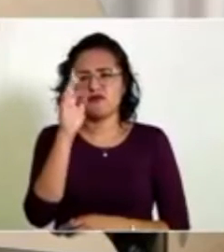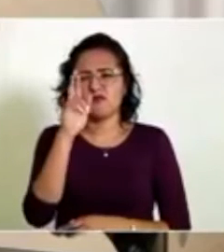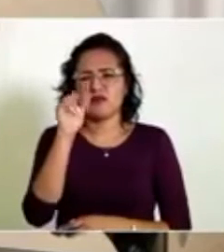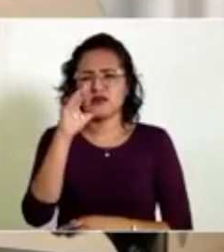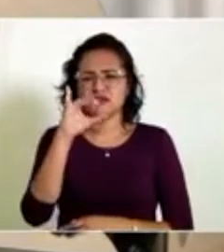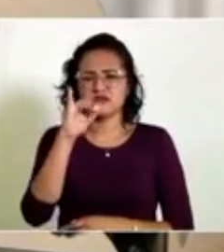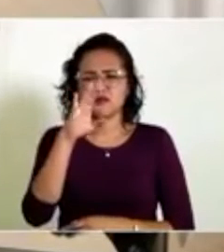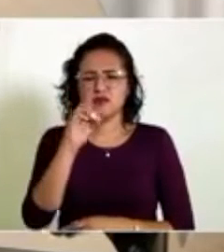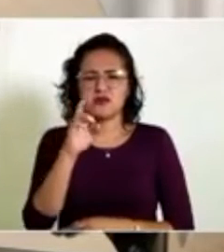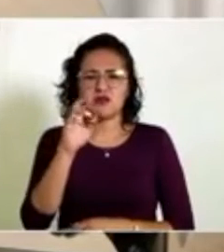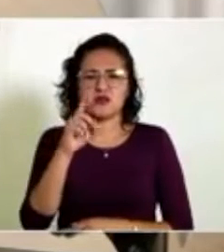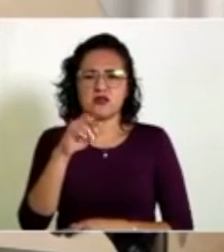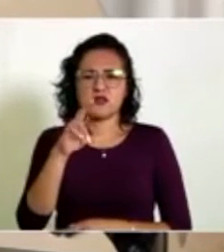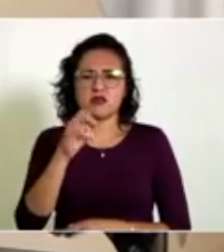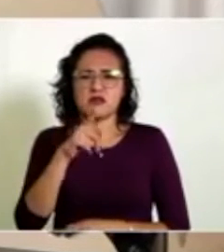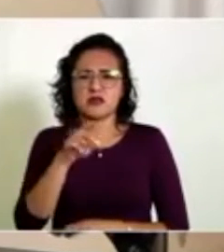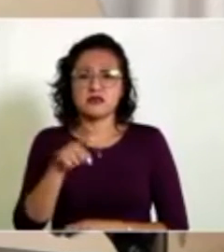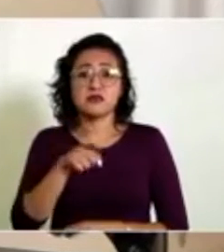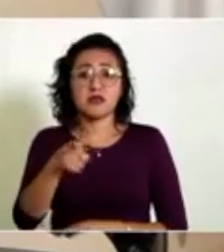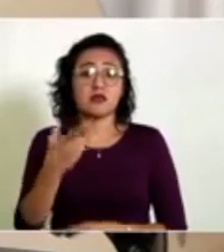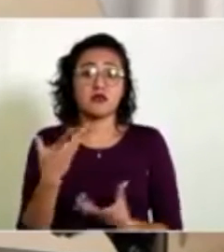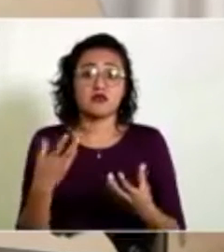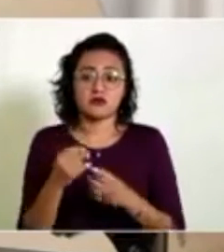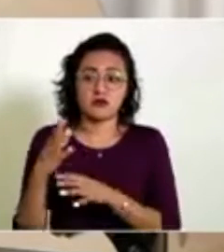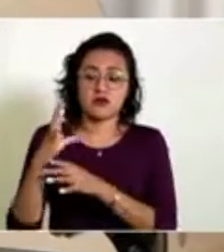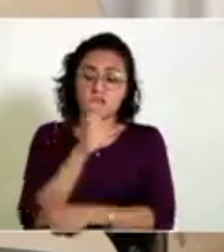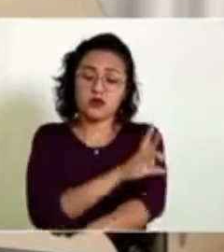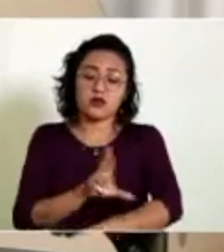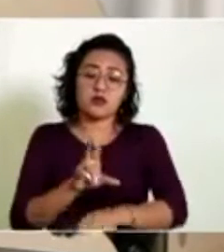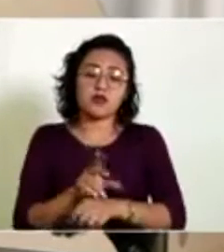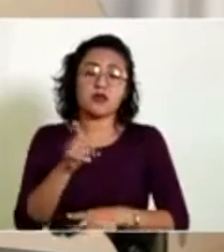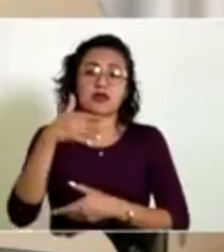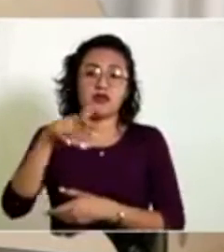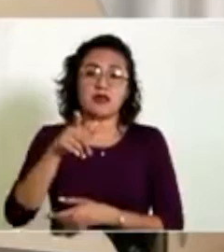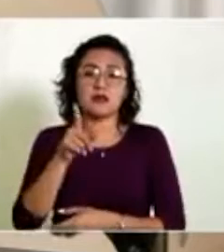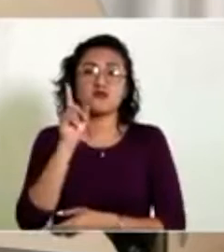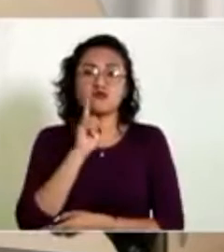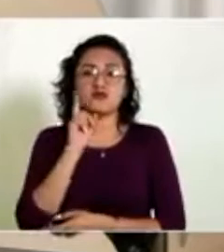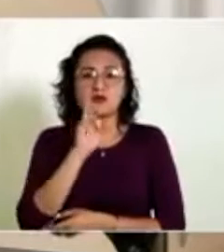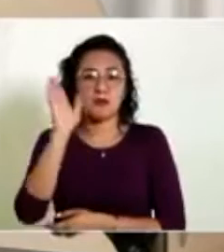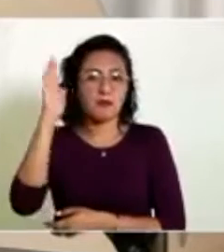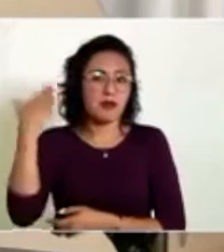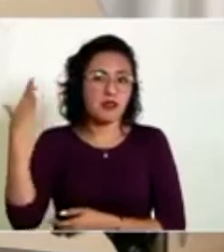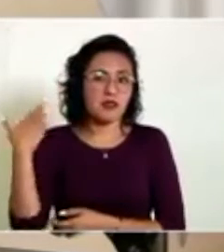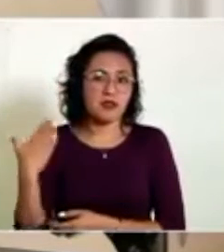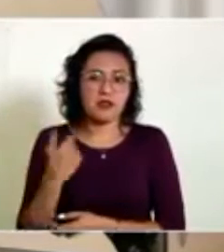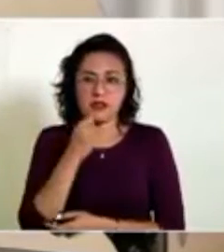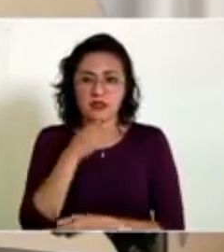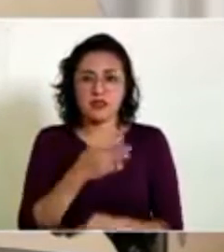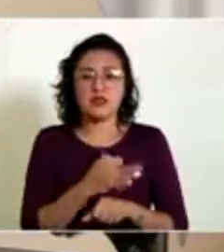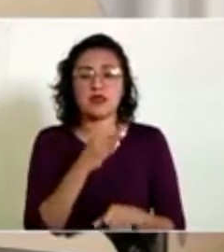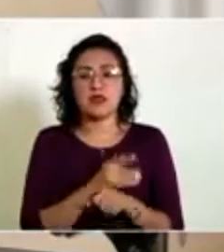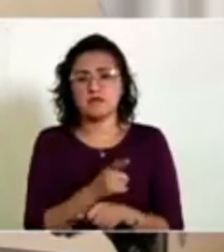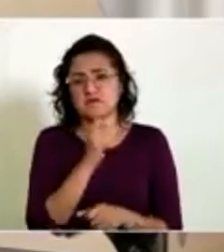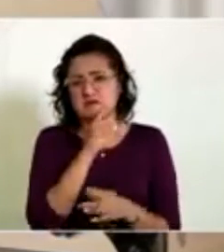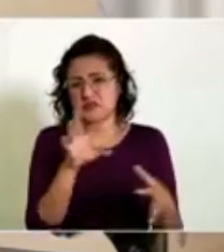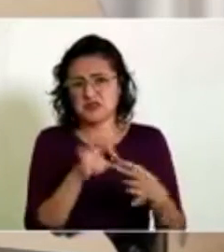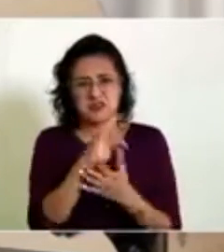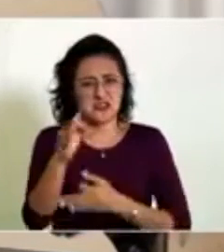el coordinador de la campaña de Marta Erika, el secretario de Desarrollo Real en el gobierno interino, está en las mismas condiciones.